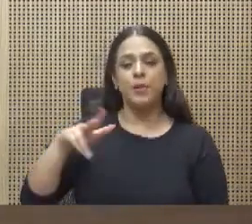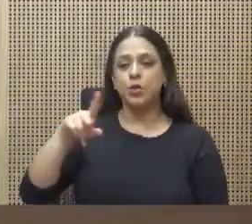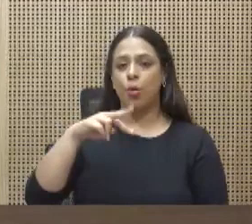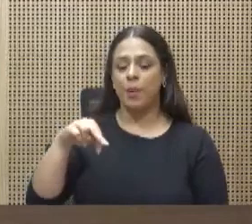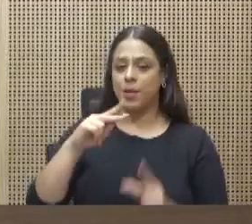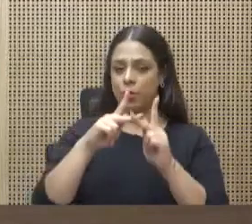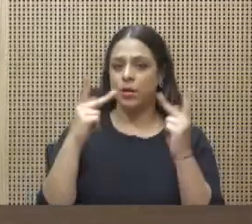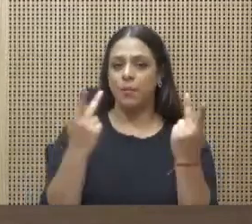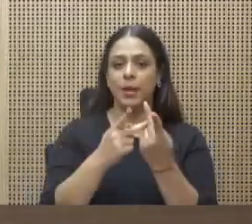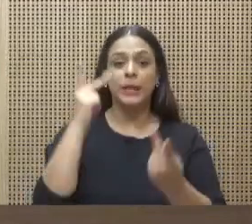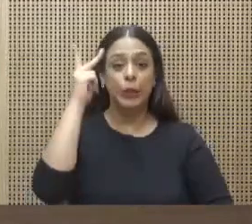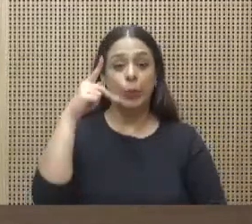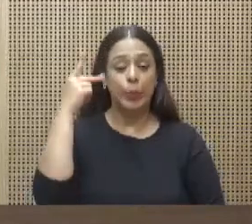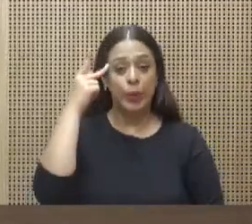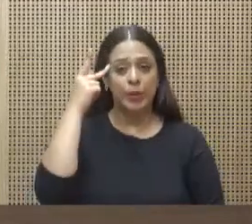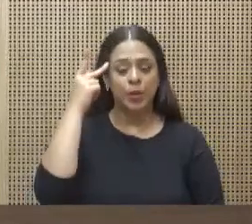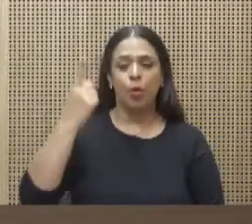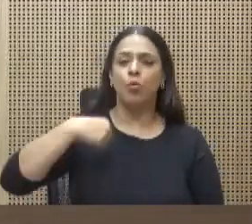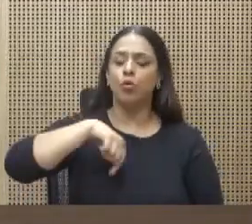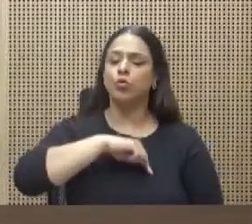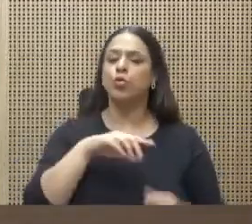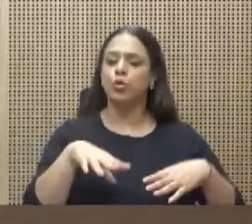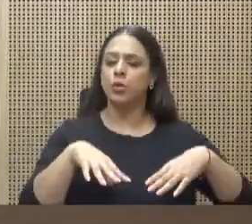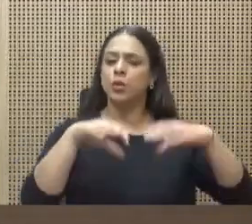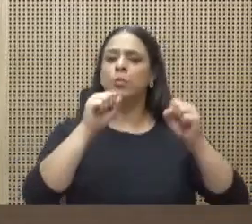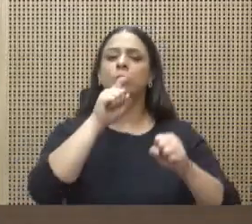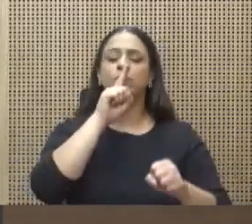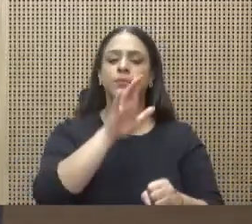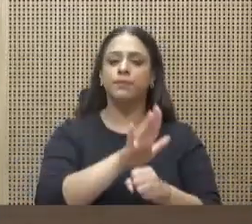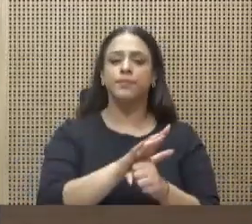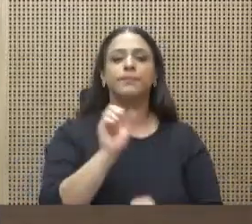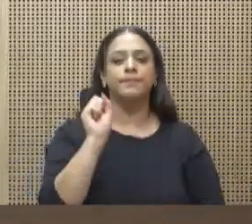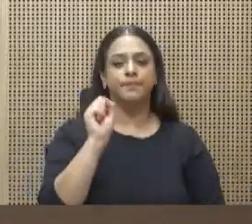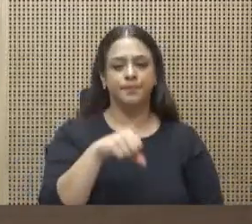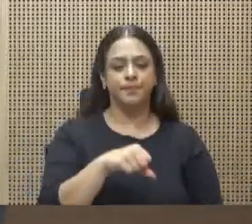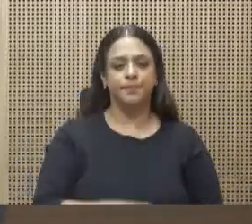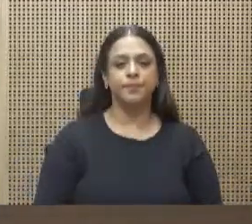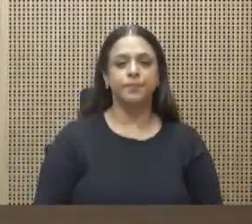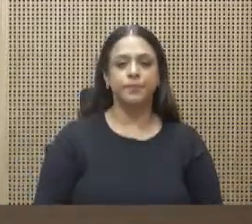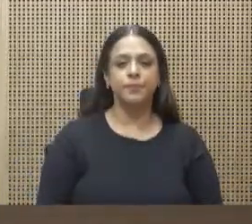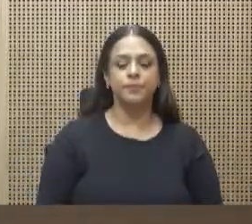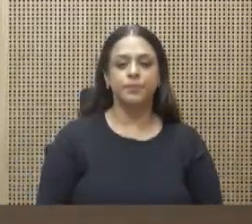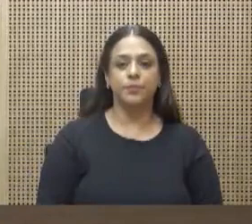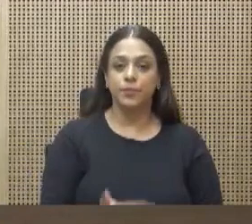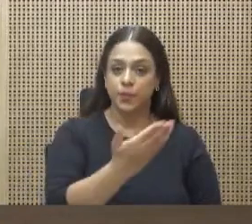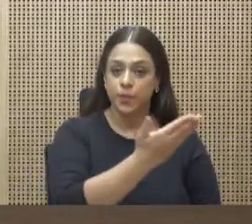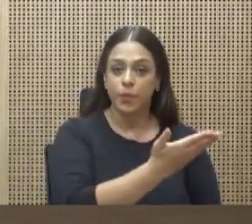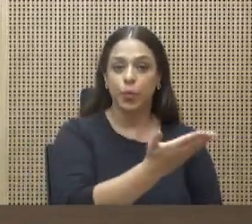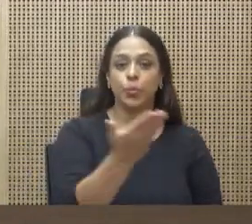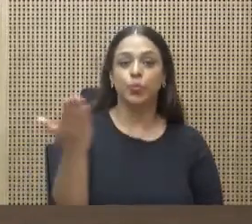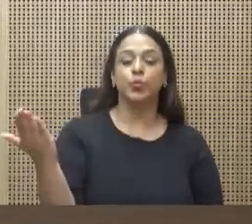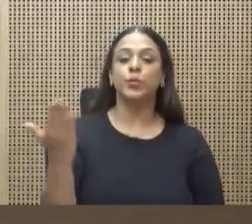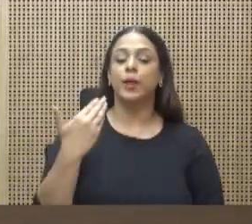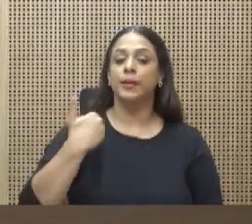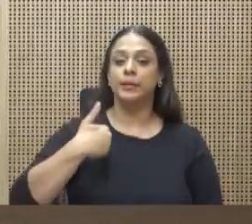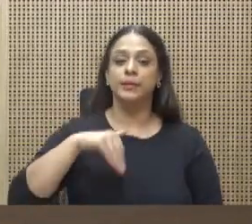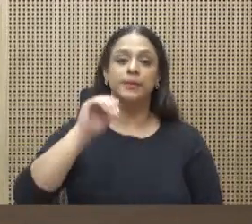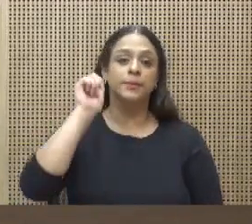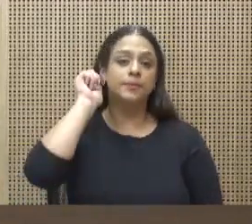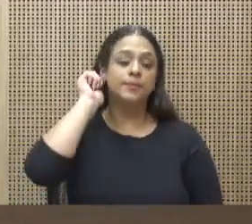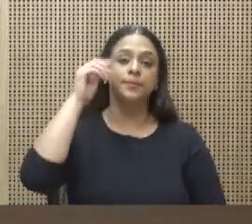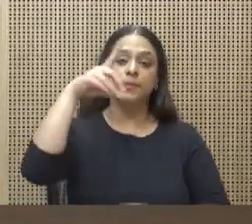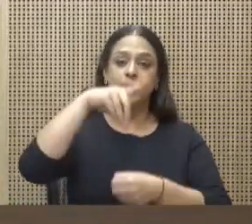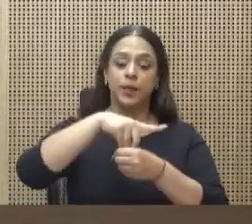asumimos ese compromiso. Frente a ustedes, señores diputados y señoras diputadas, y frente a la